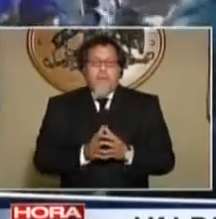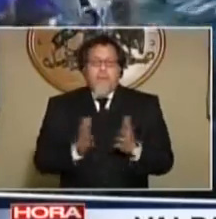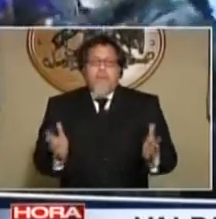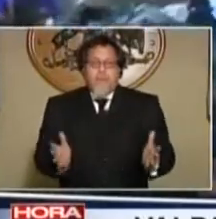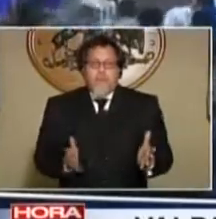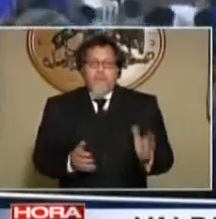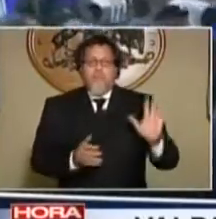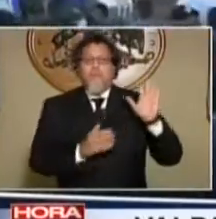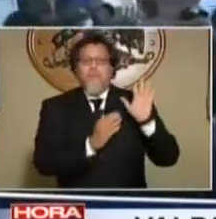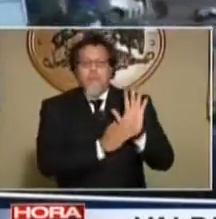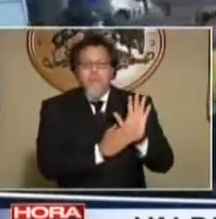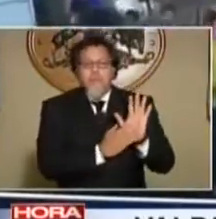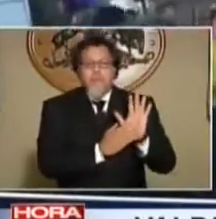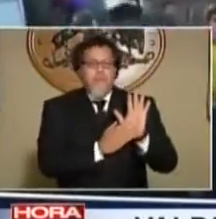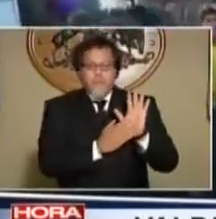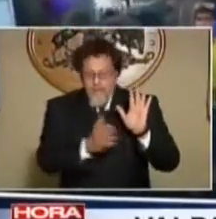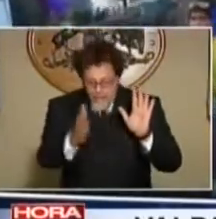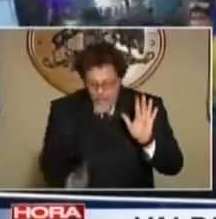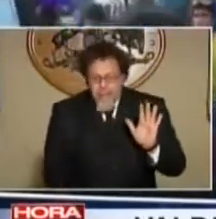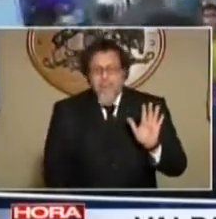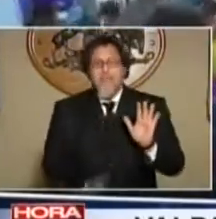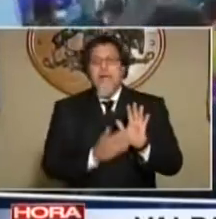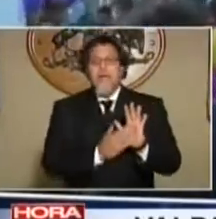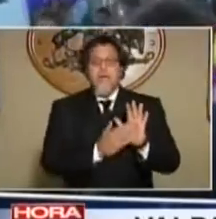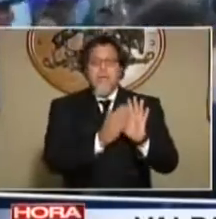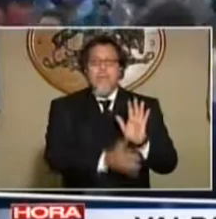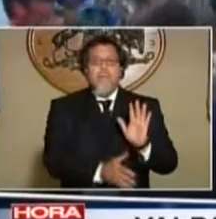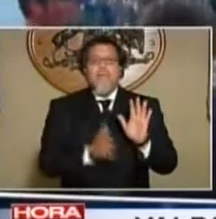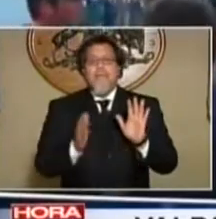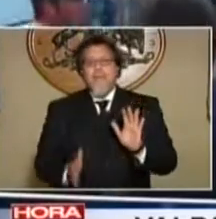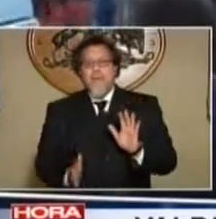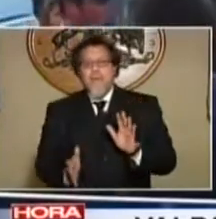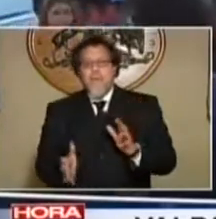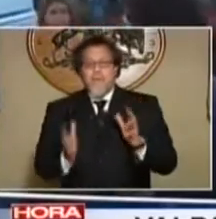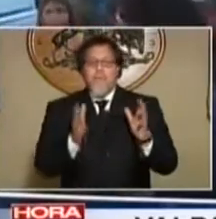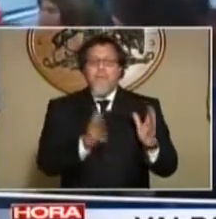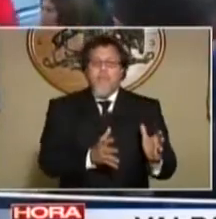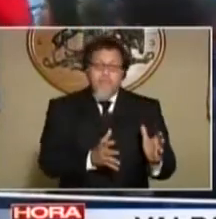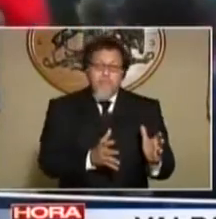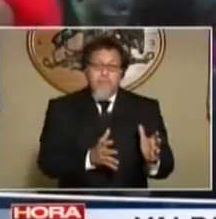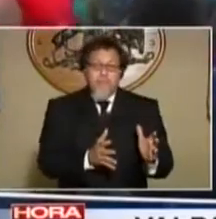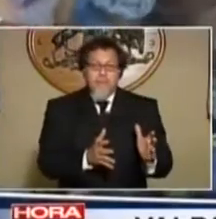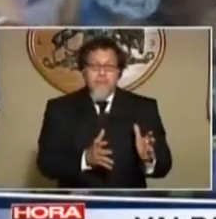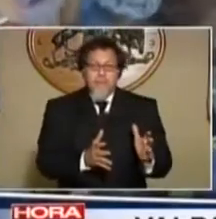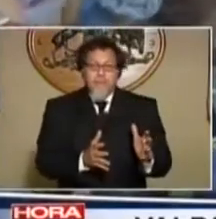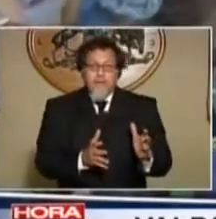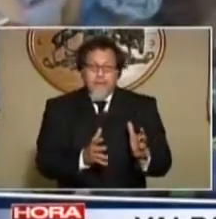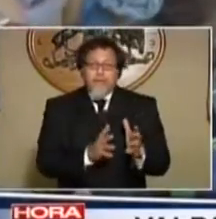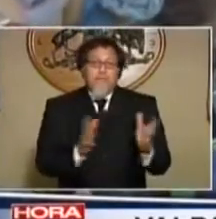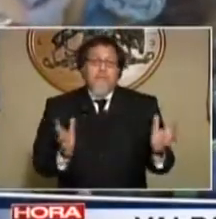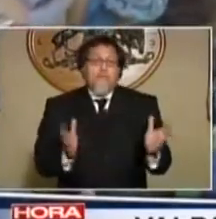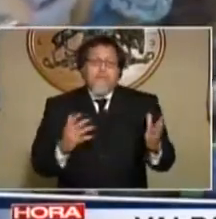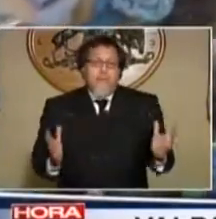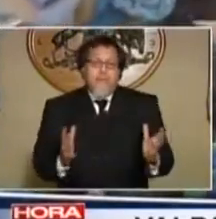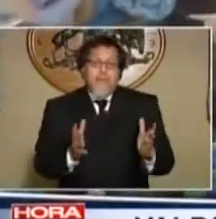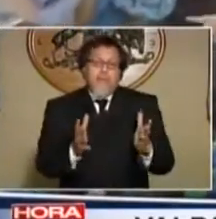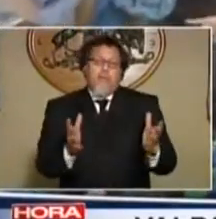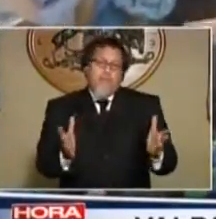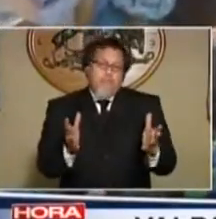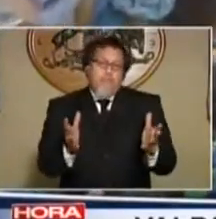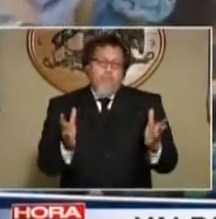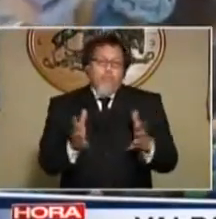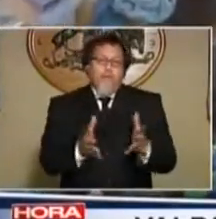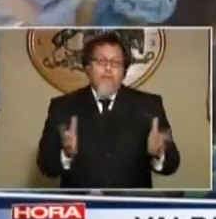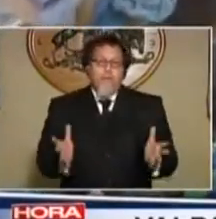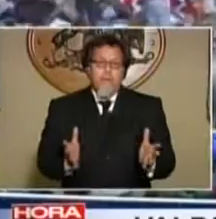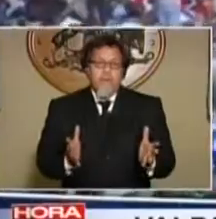en los cuales los propietarios tienen su título de dominio, camino pavimentado, agotado, alcantarillado, y respecto de ese porcentaje, que yo no sé cuál es